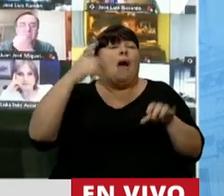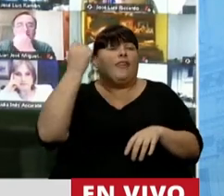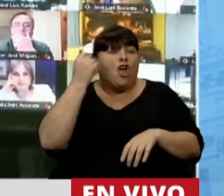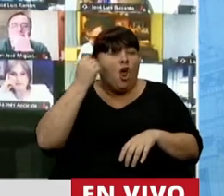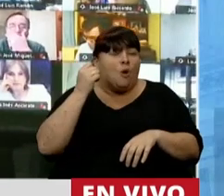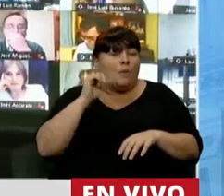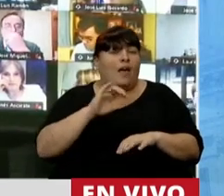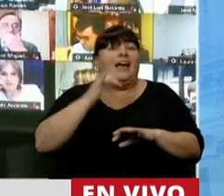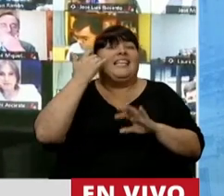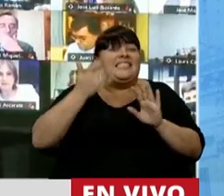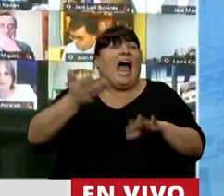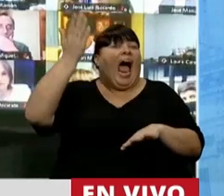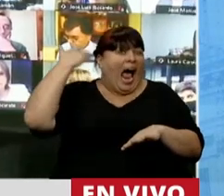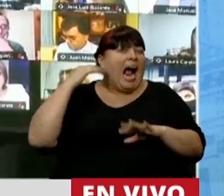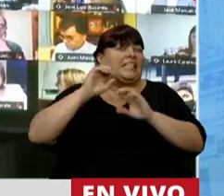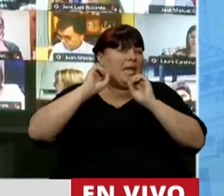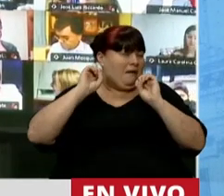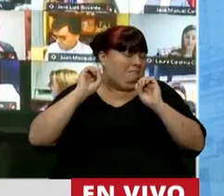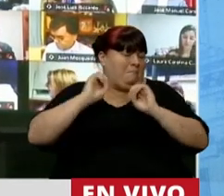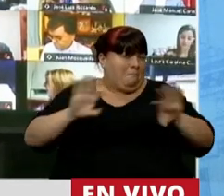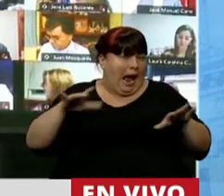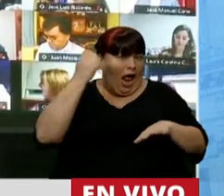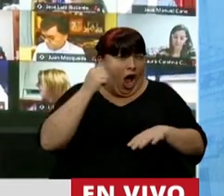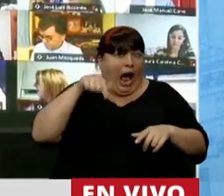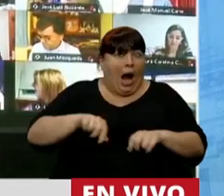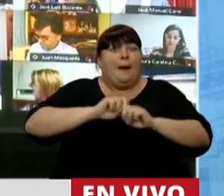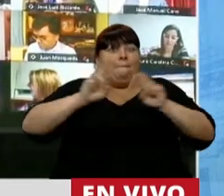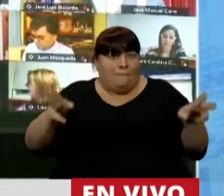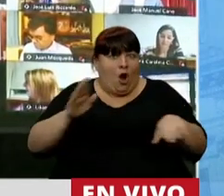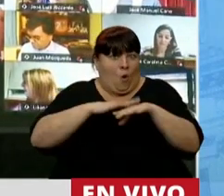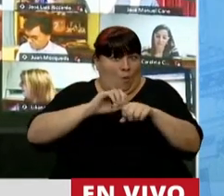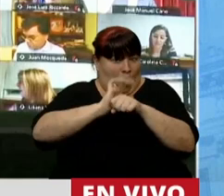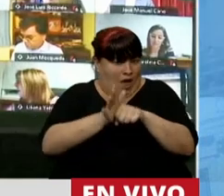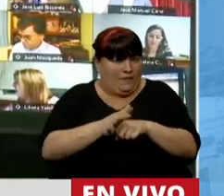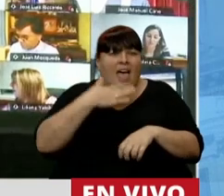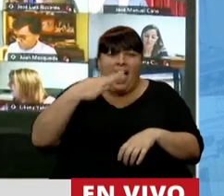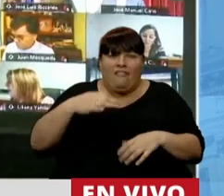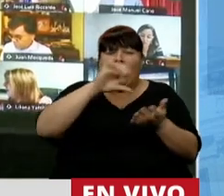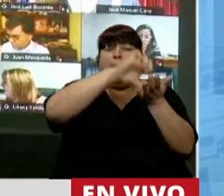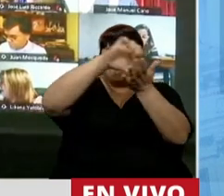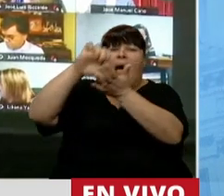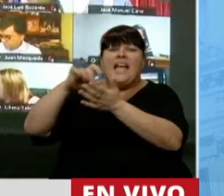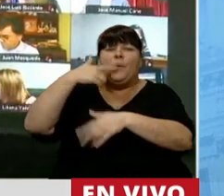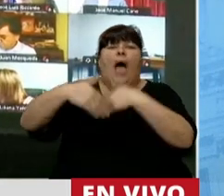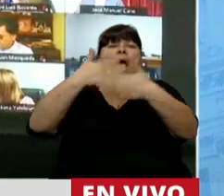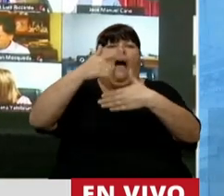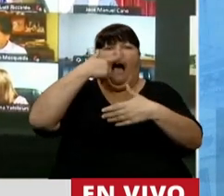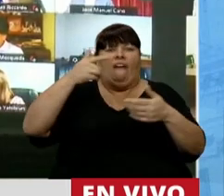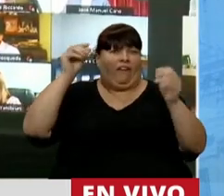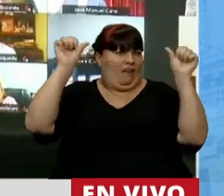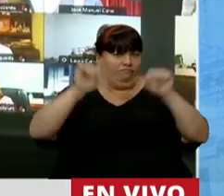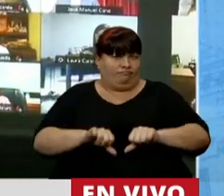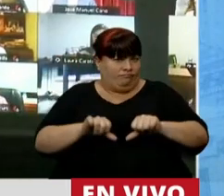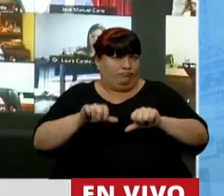de por sí era vulnerable. Es cierto que los países que iban a crecer cayeron